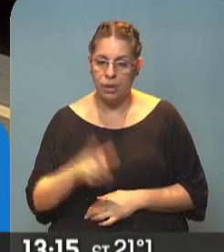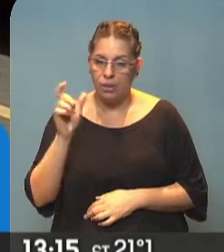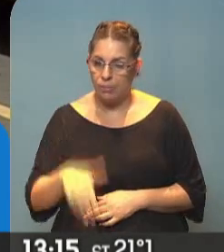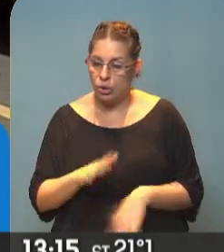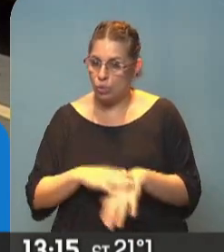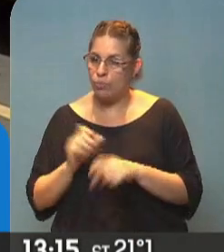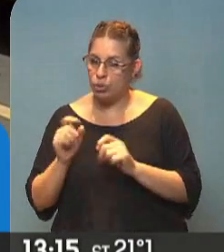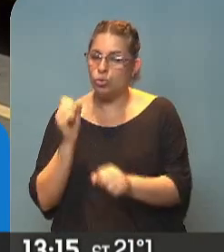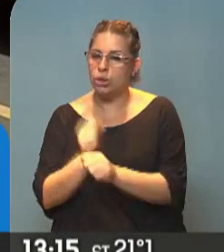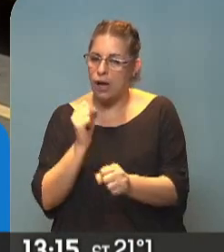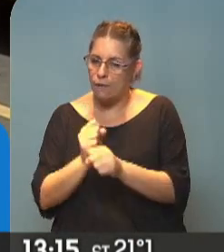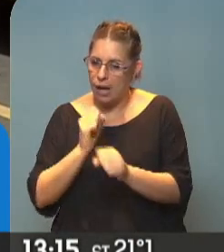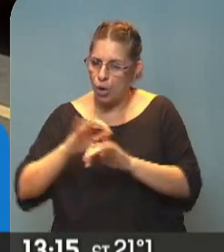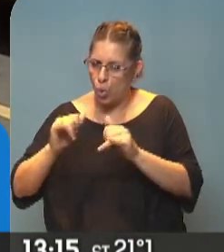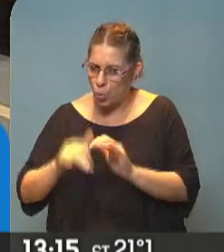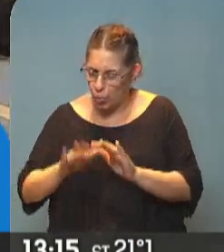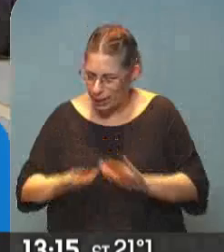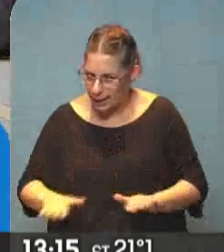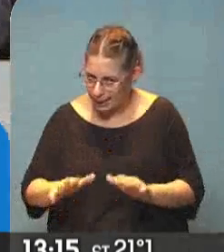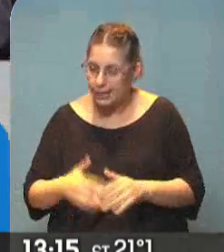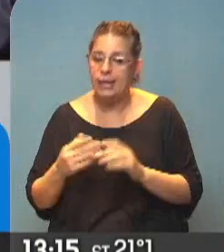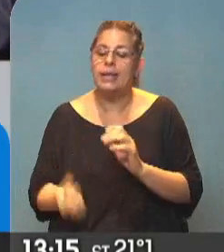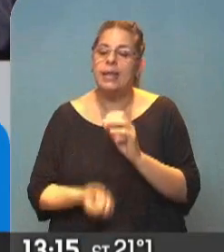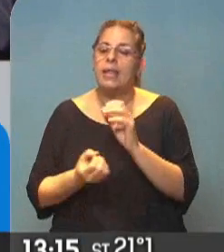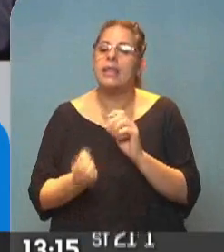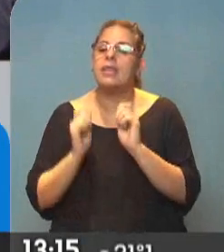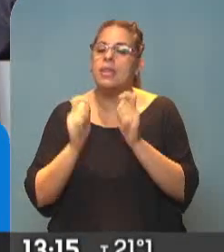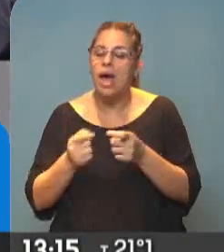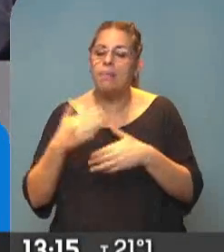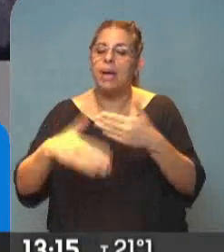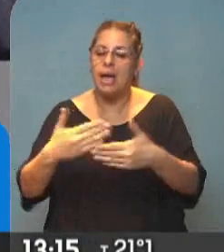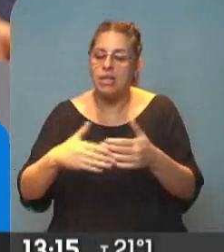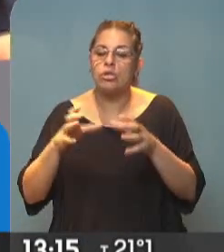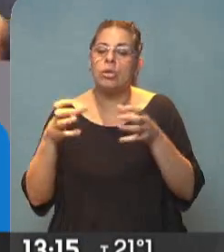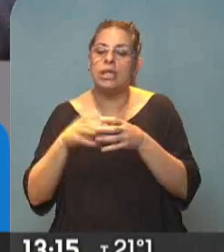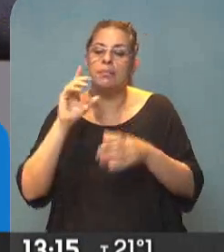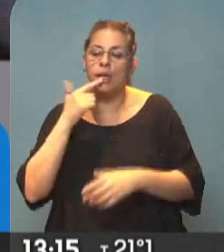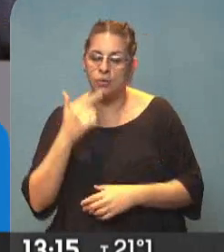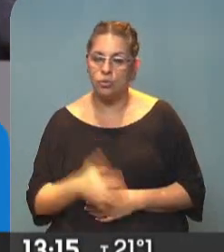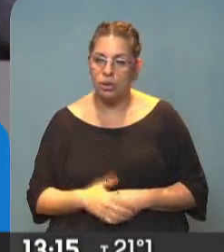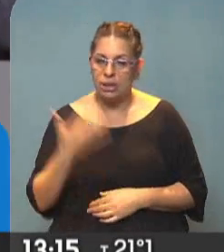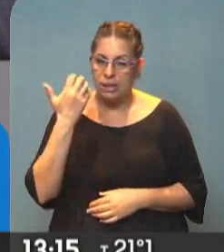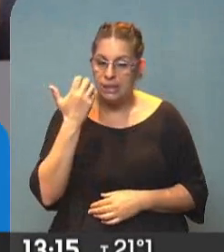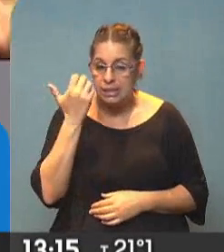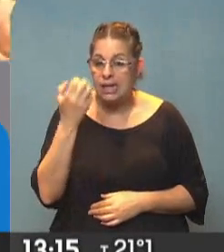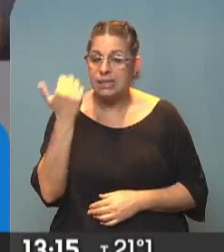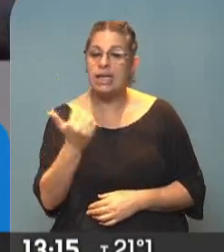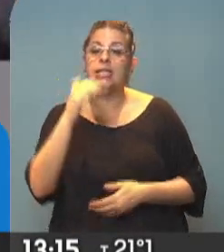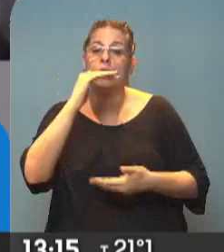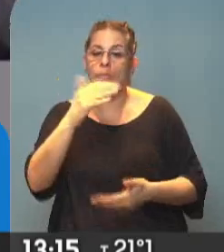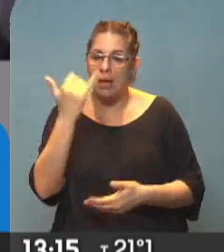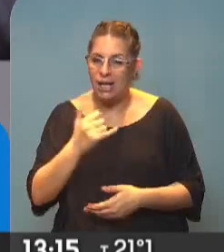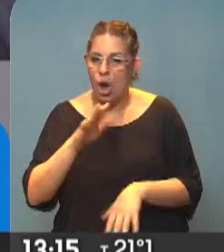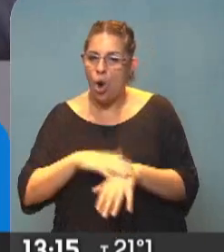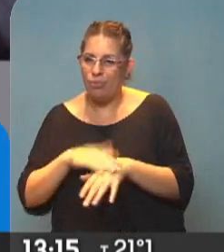trabajo en inferiores y formador le dio paso a esta actualidad del equipo Granate, que ya tiene seis copas en sus vitrinas. Él fue el